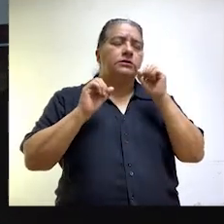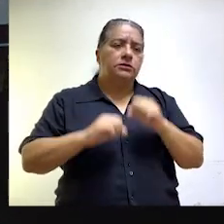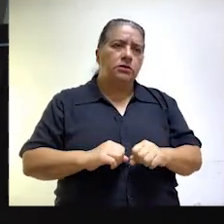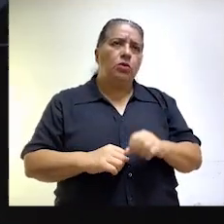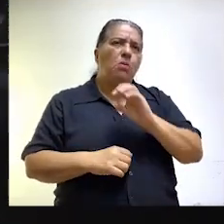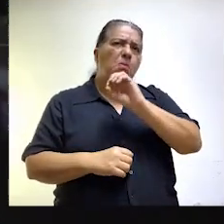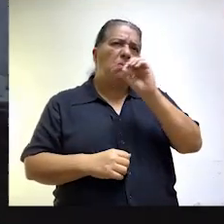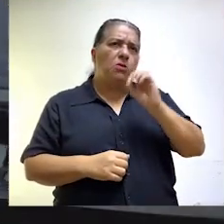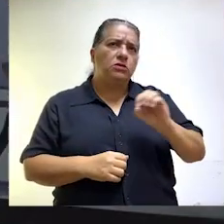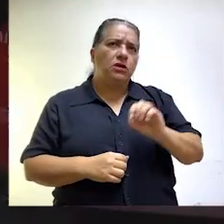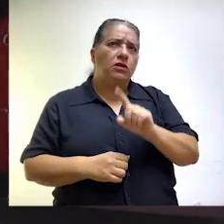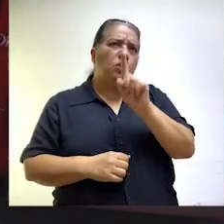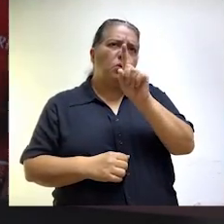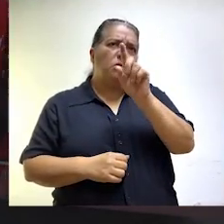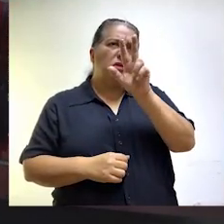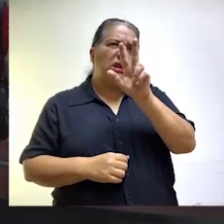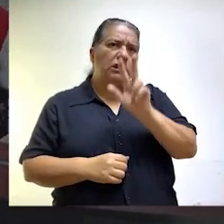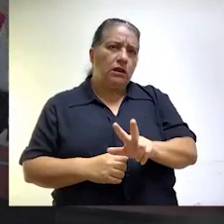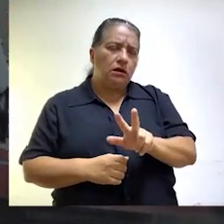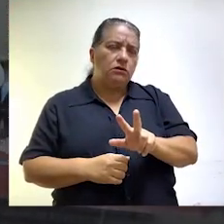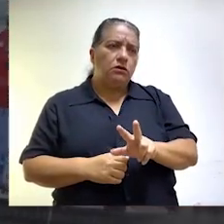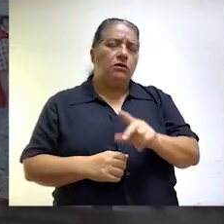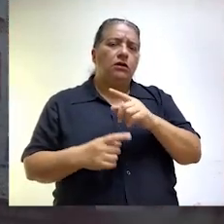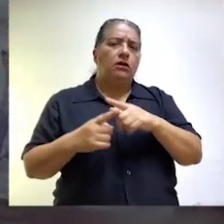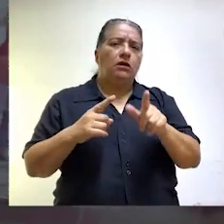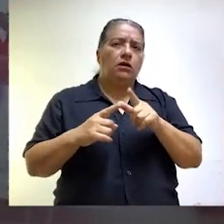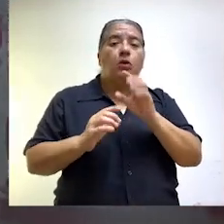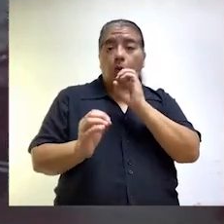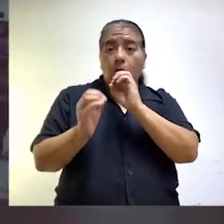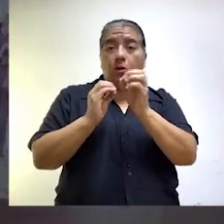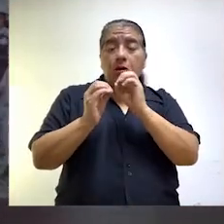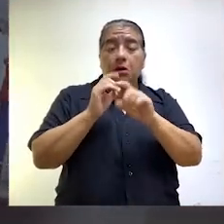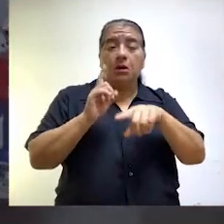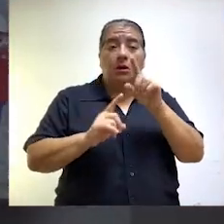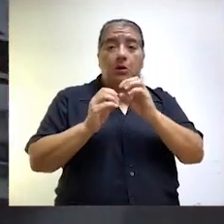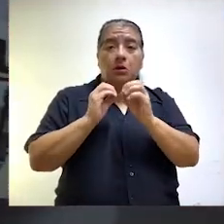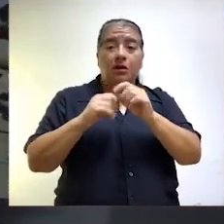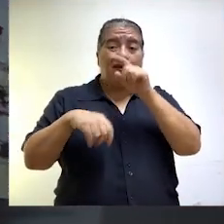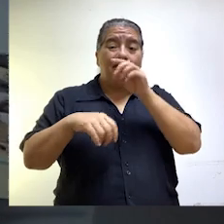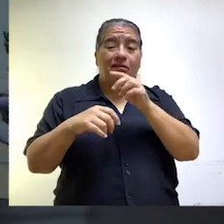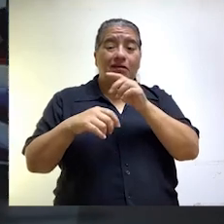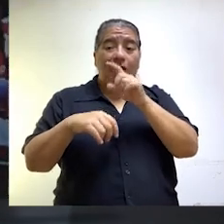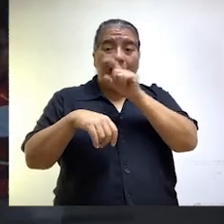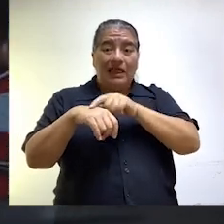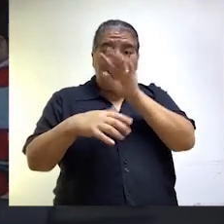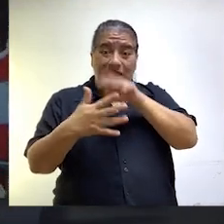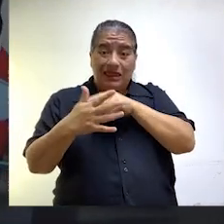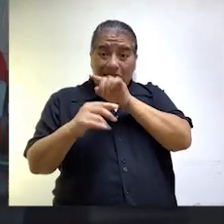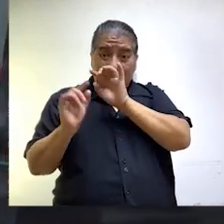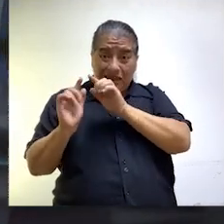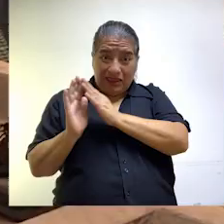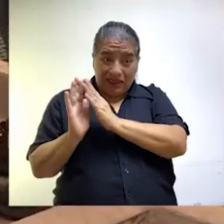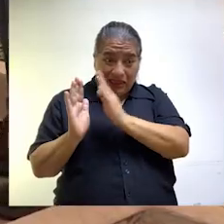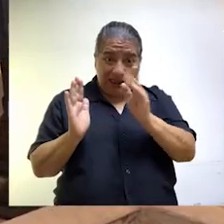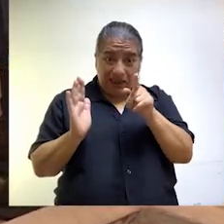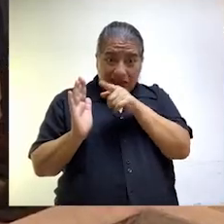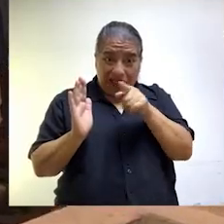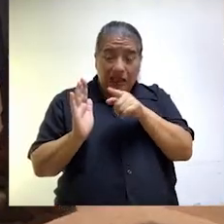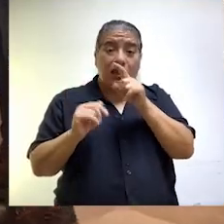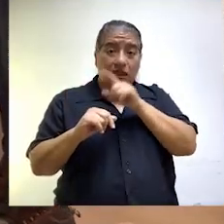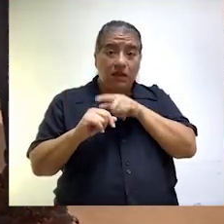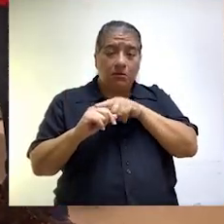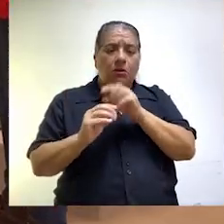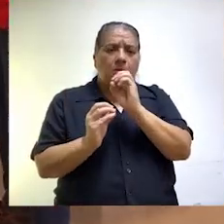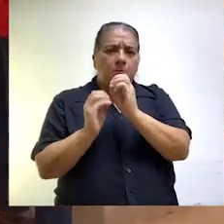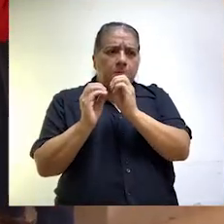una tasa promedio de un tercio de las situaciones adversas que logran corregirse dentro del plazo, lo cual evidentemente todavía